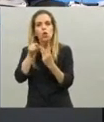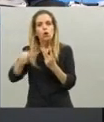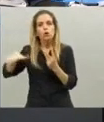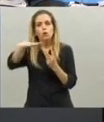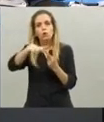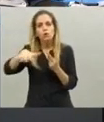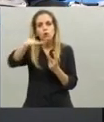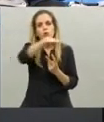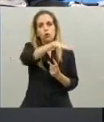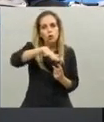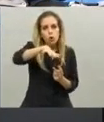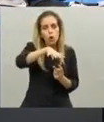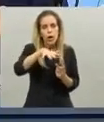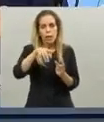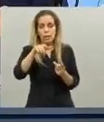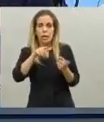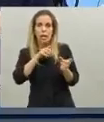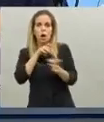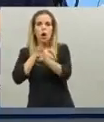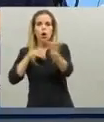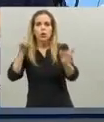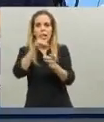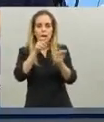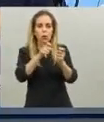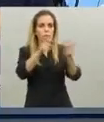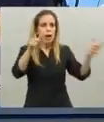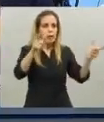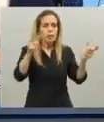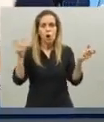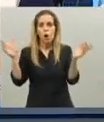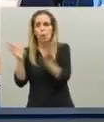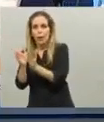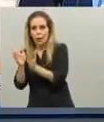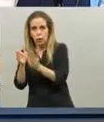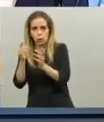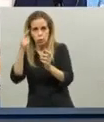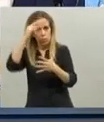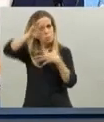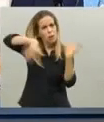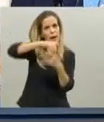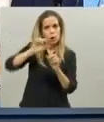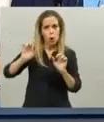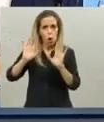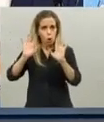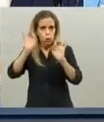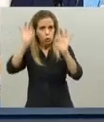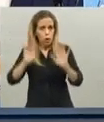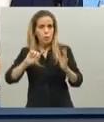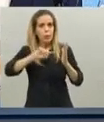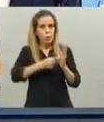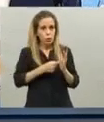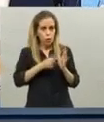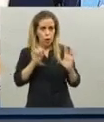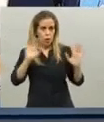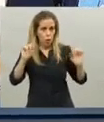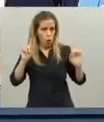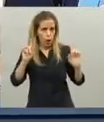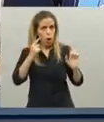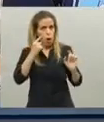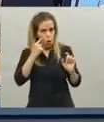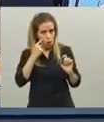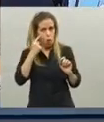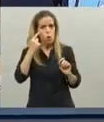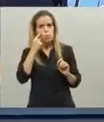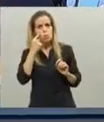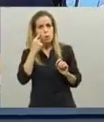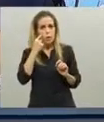de diferente densidad de contagios no hay que mezclarlas y no hablo de la ciudad de Buenos Aires exclusivamente hablo de